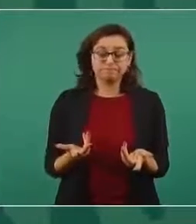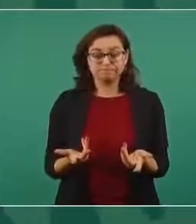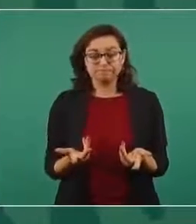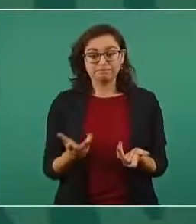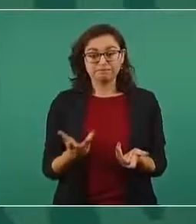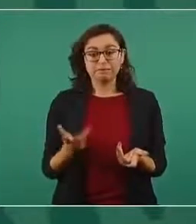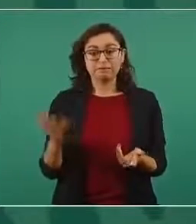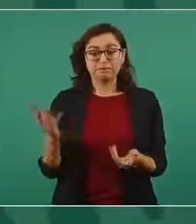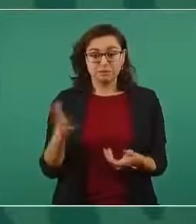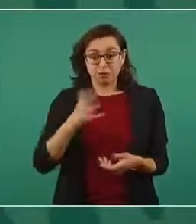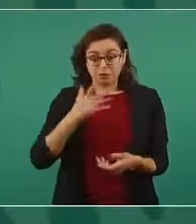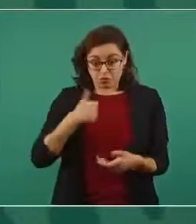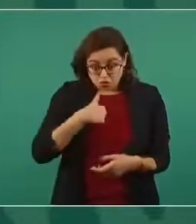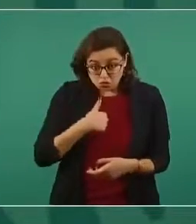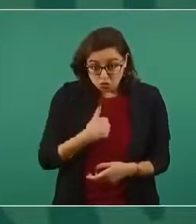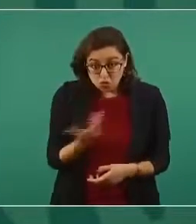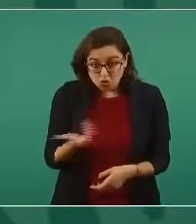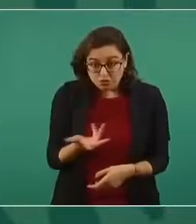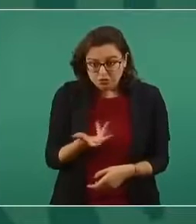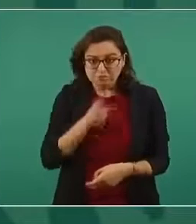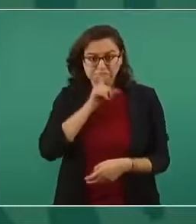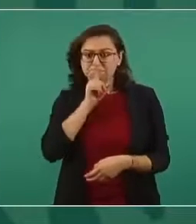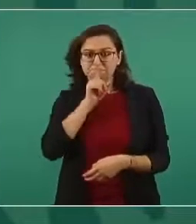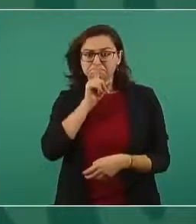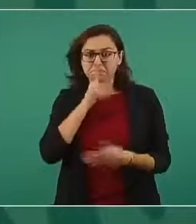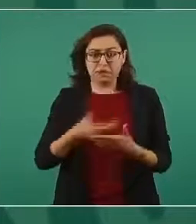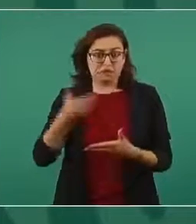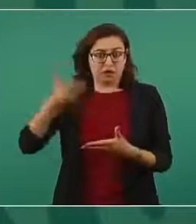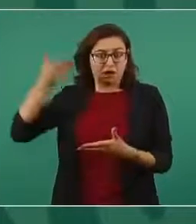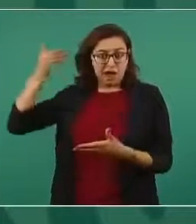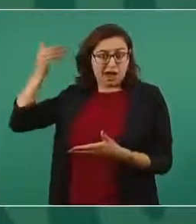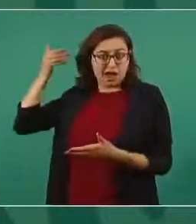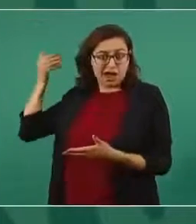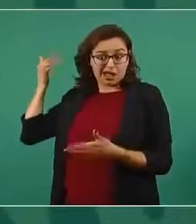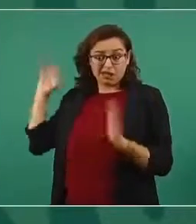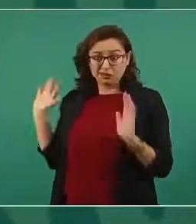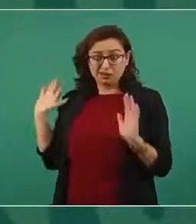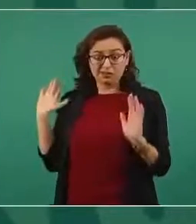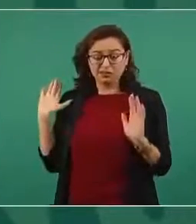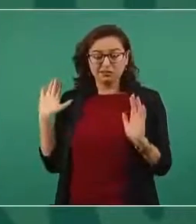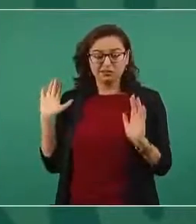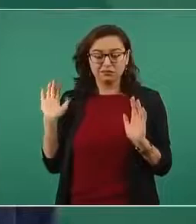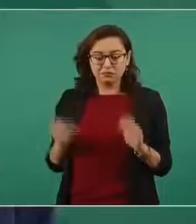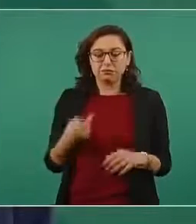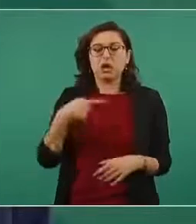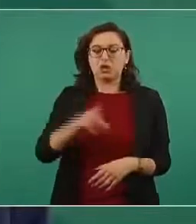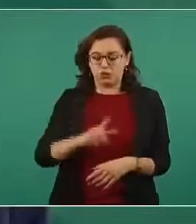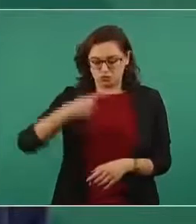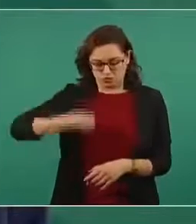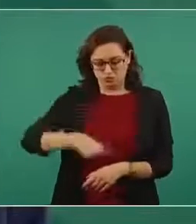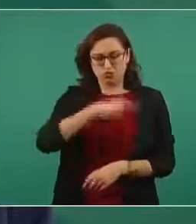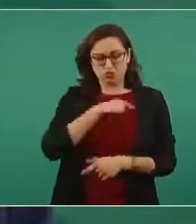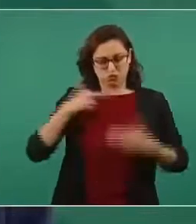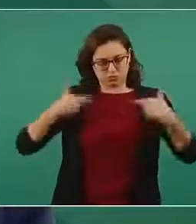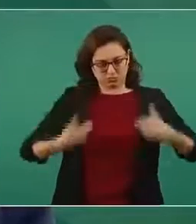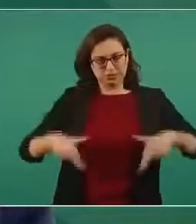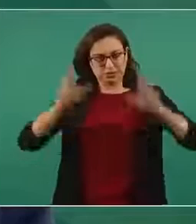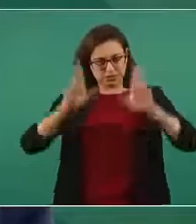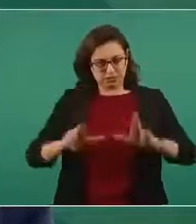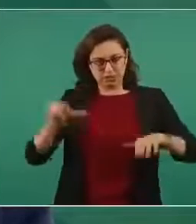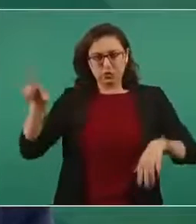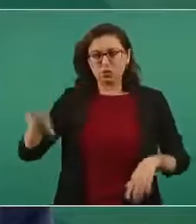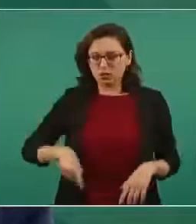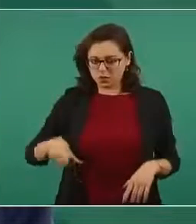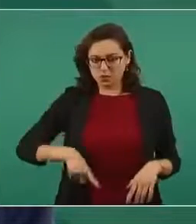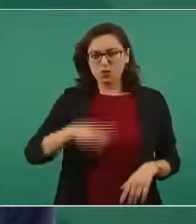cometido en otros tiempos porque nosotros somos representantes del Estado y tenemos